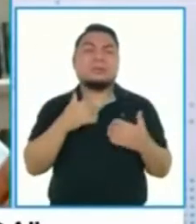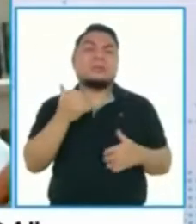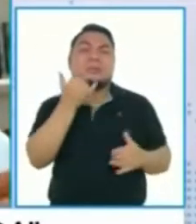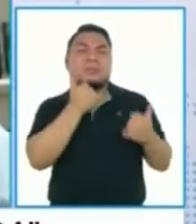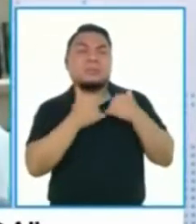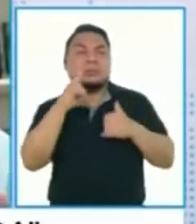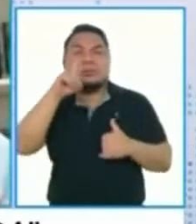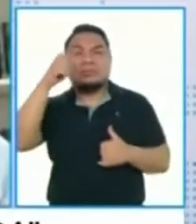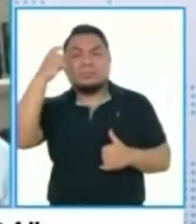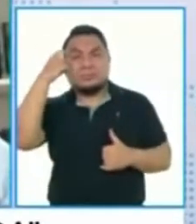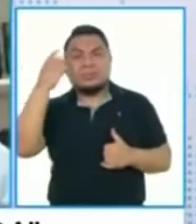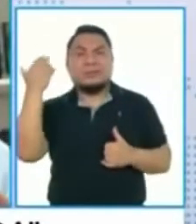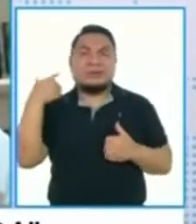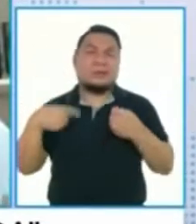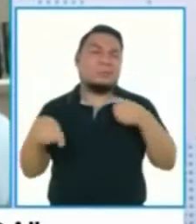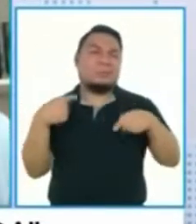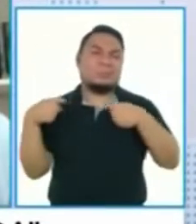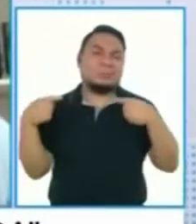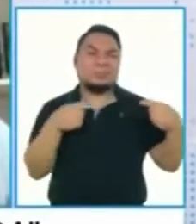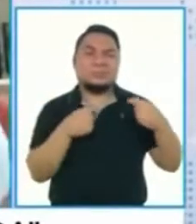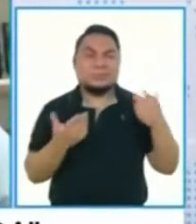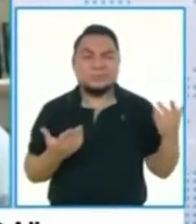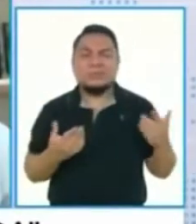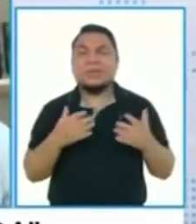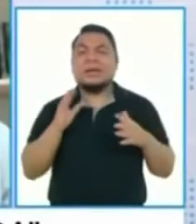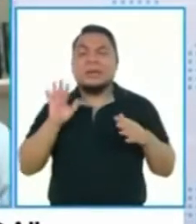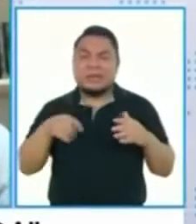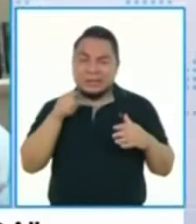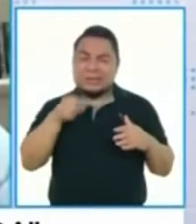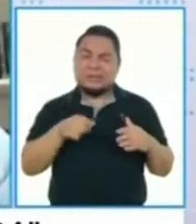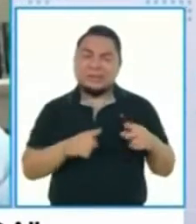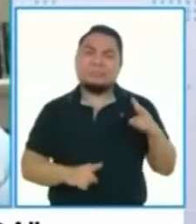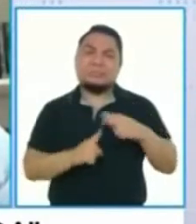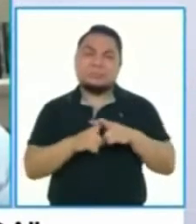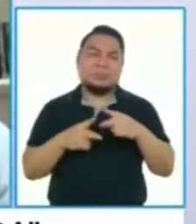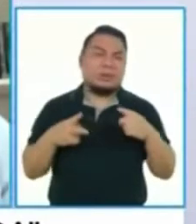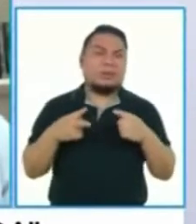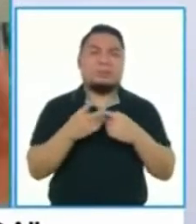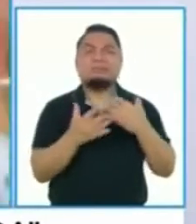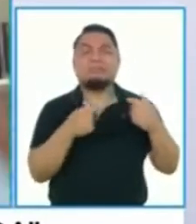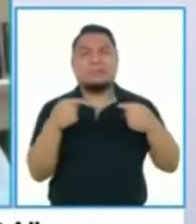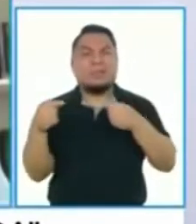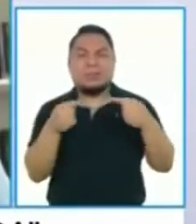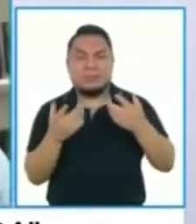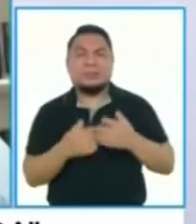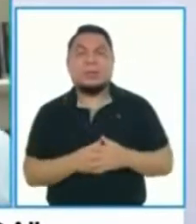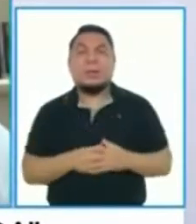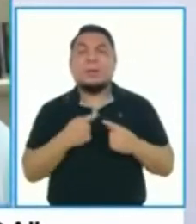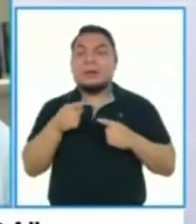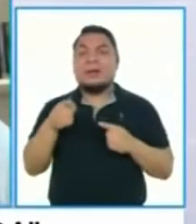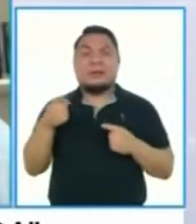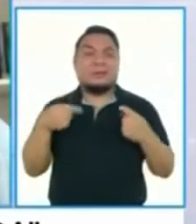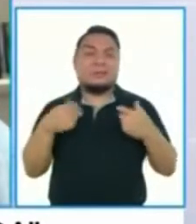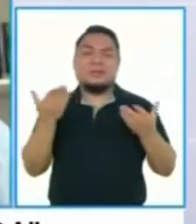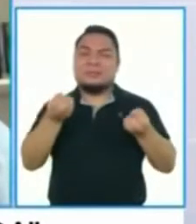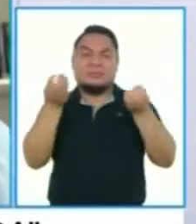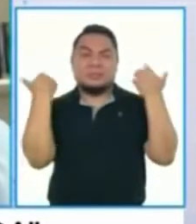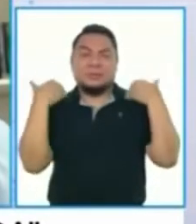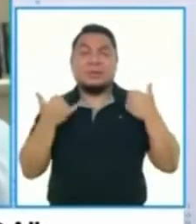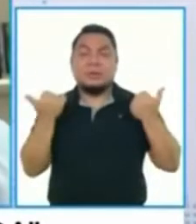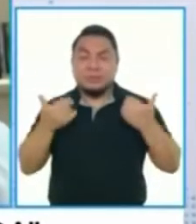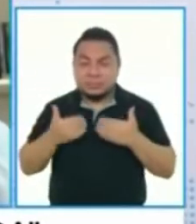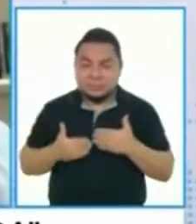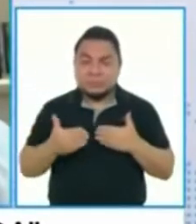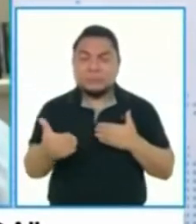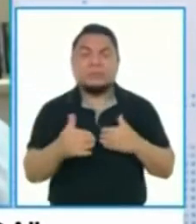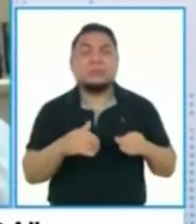políticos, han generado alguna turbulencia, pero ya eso está en el pasado. Hacia adelante,